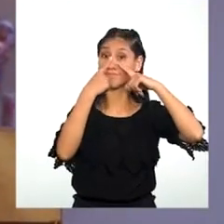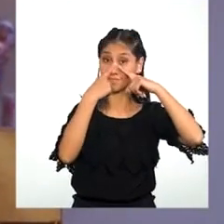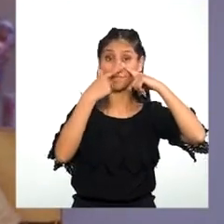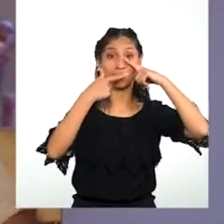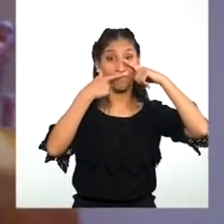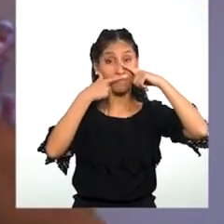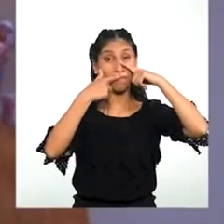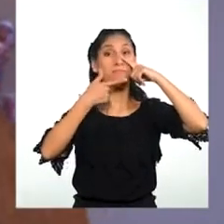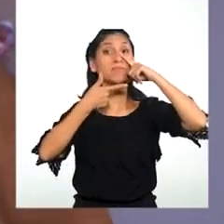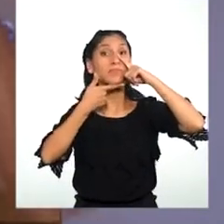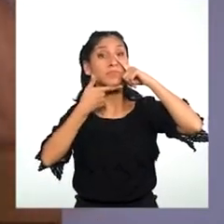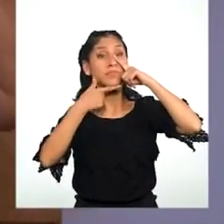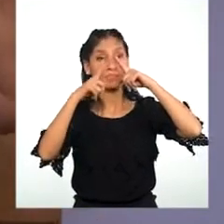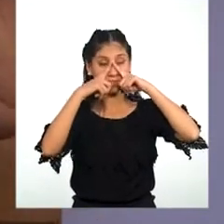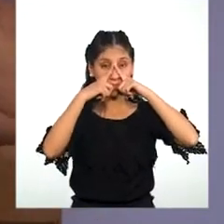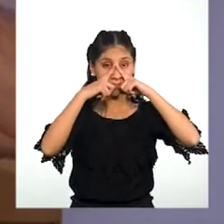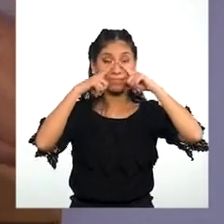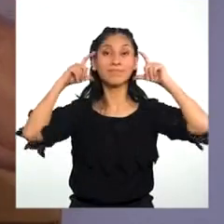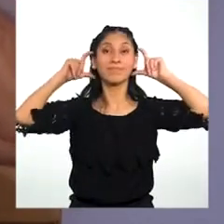Así